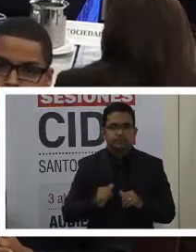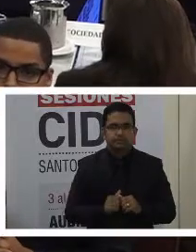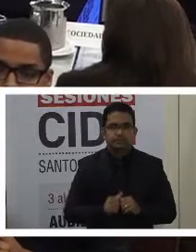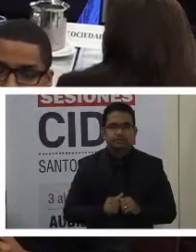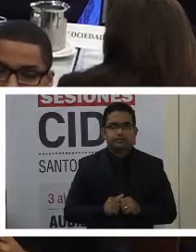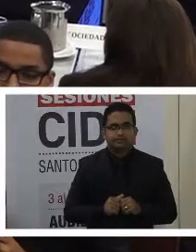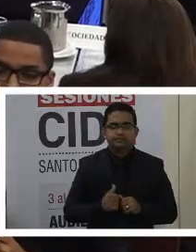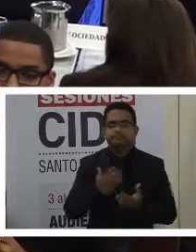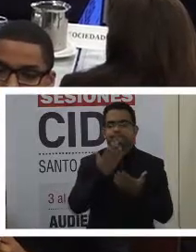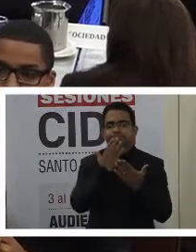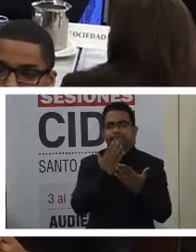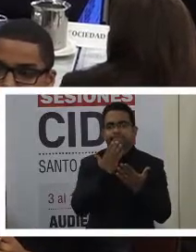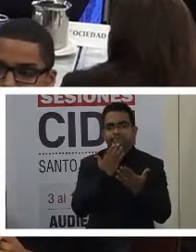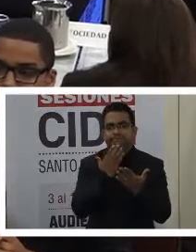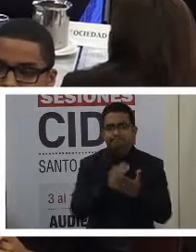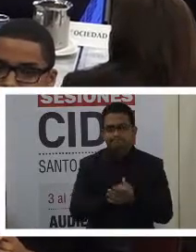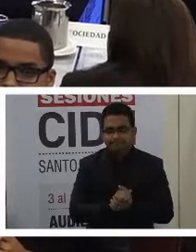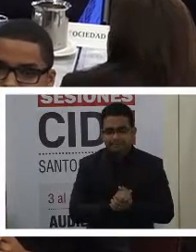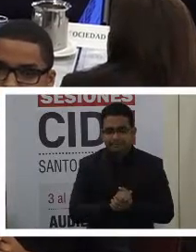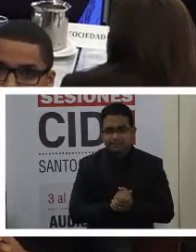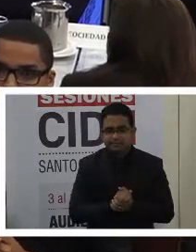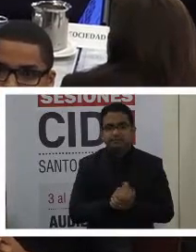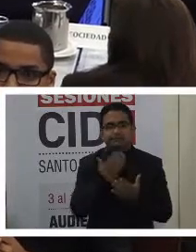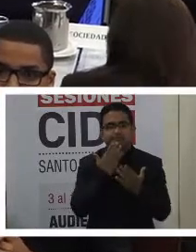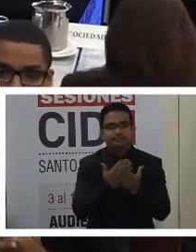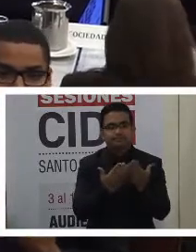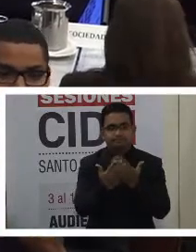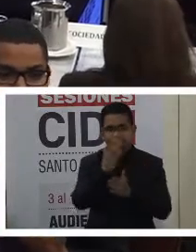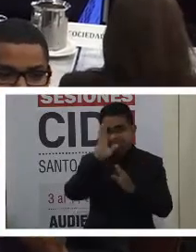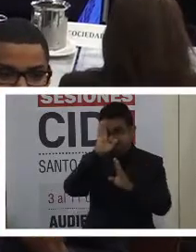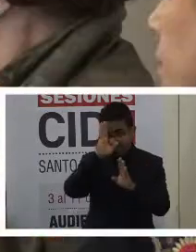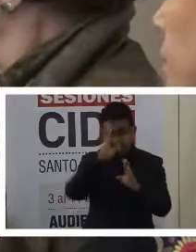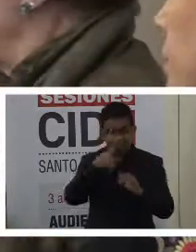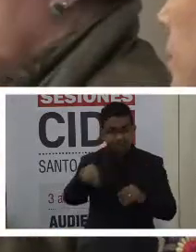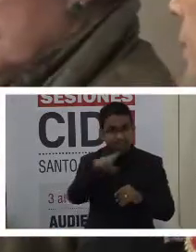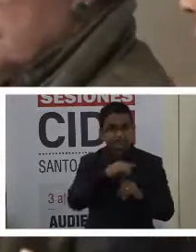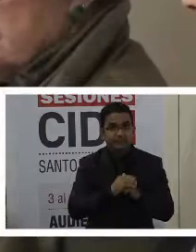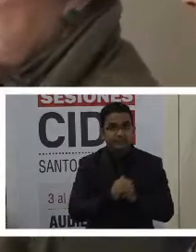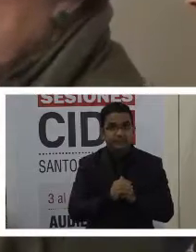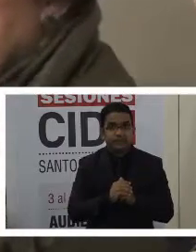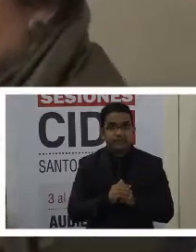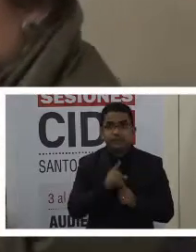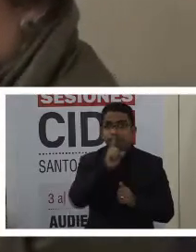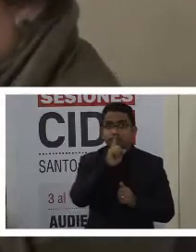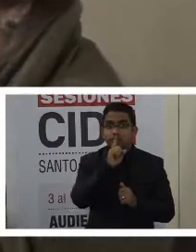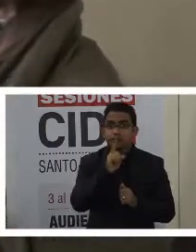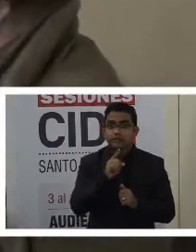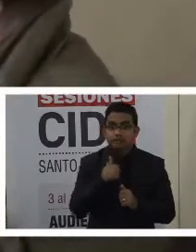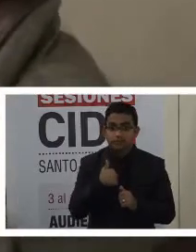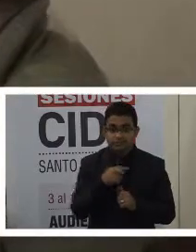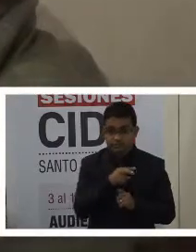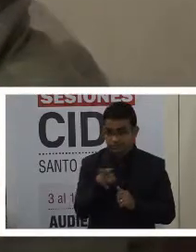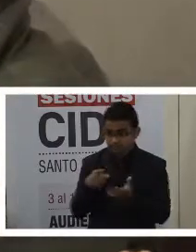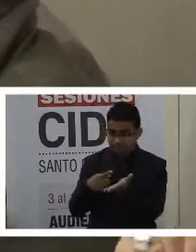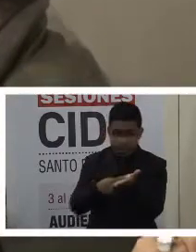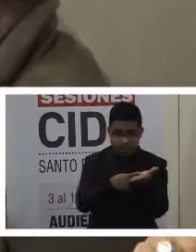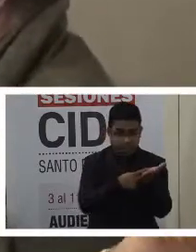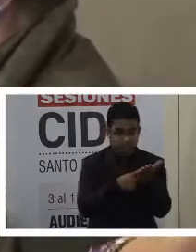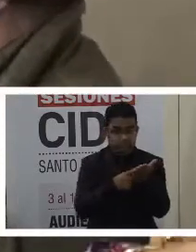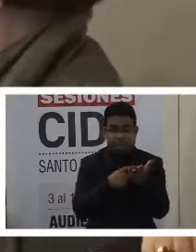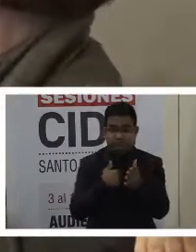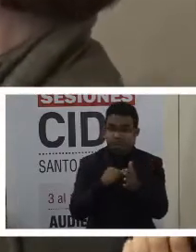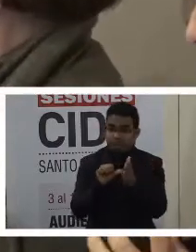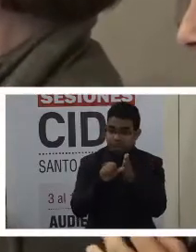Muchas gracias. Buenos días a todos y a todas. También subrayo la importancia de esta audiencia y la